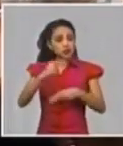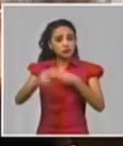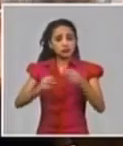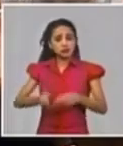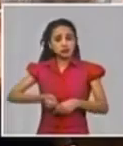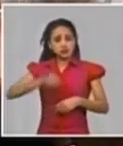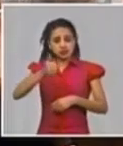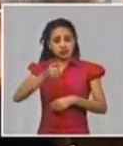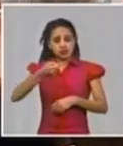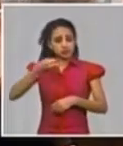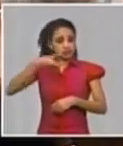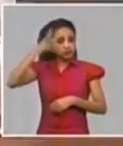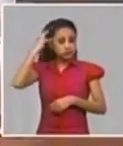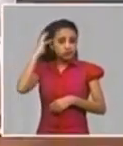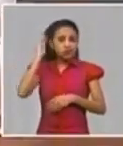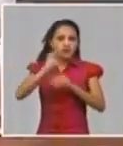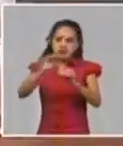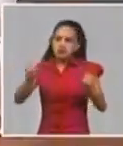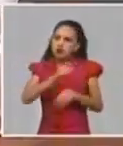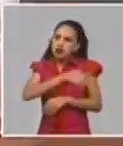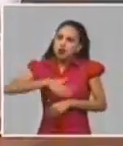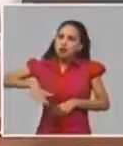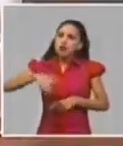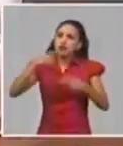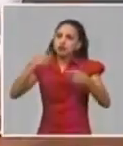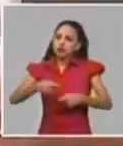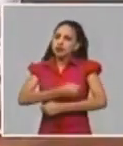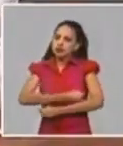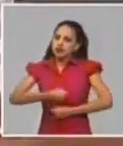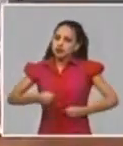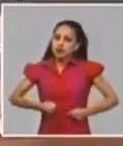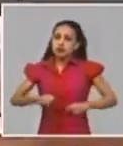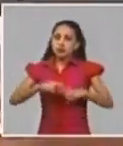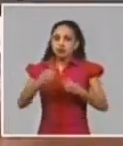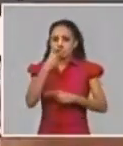gustaría también llamar a la población a este gran esfuerzo en la batalla por la colegia. ¡Gracias!